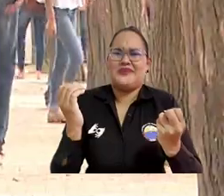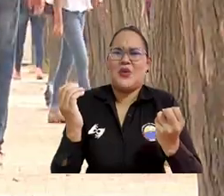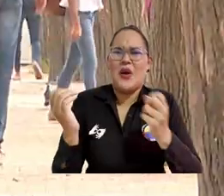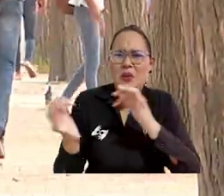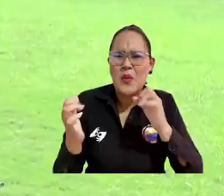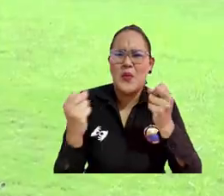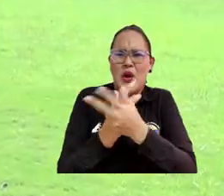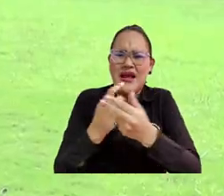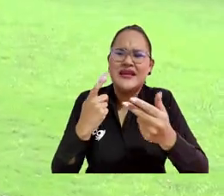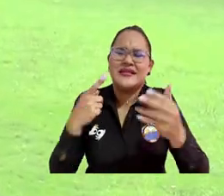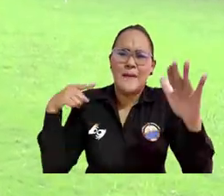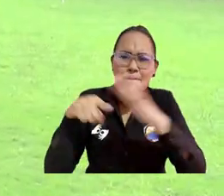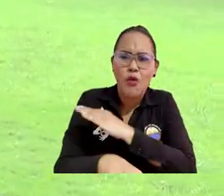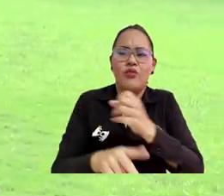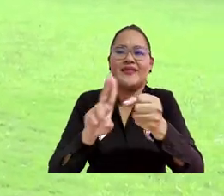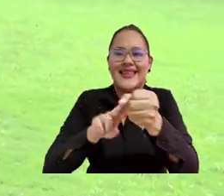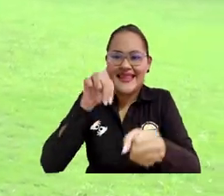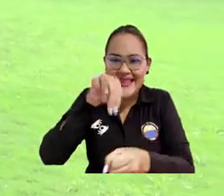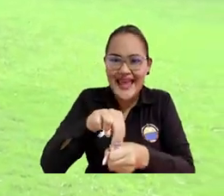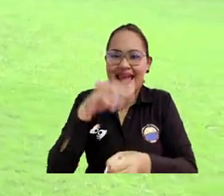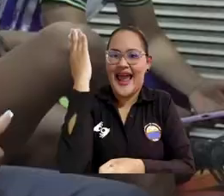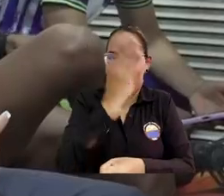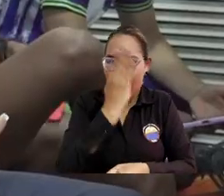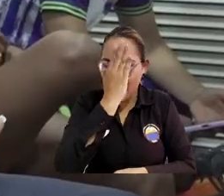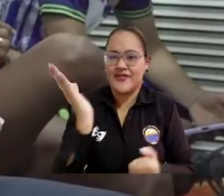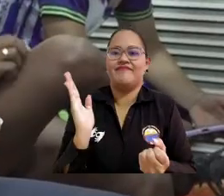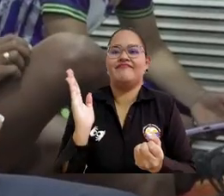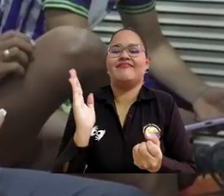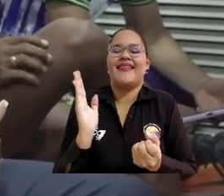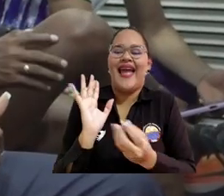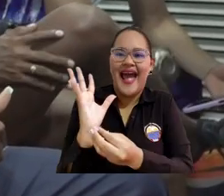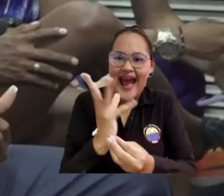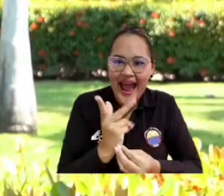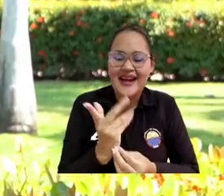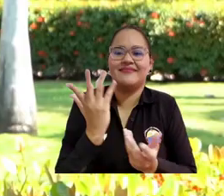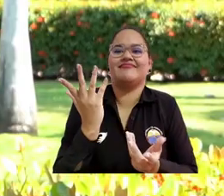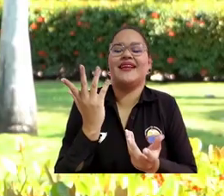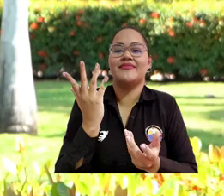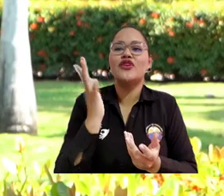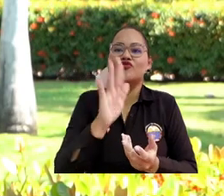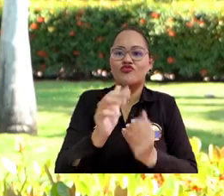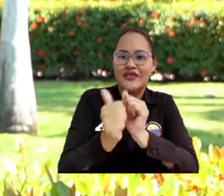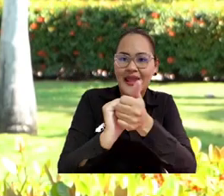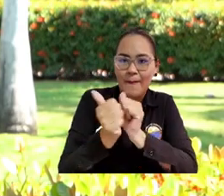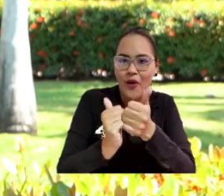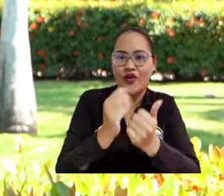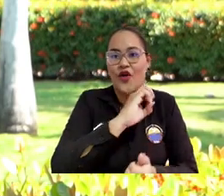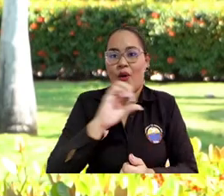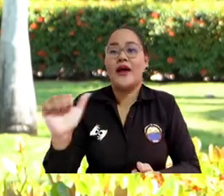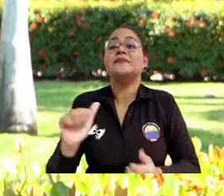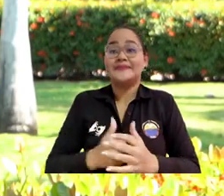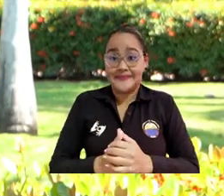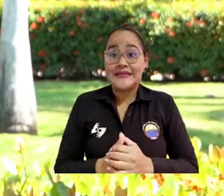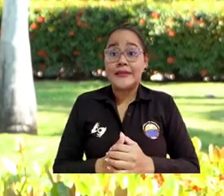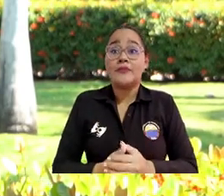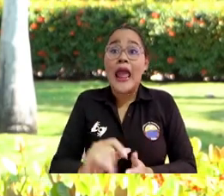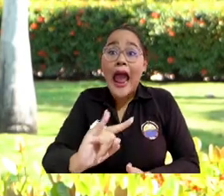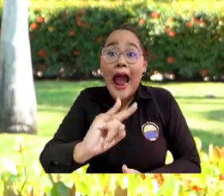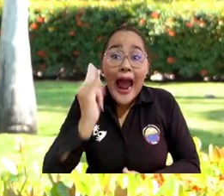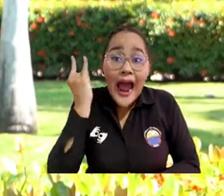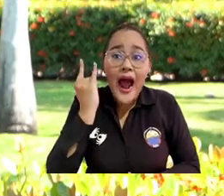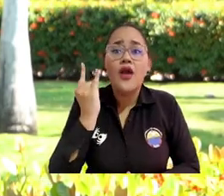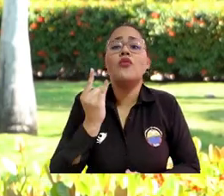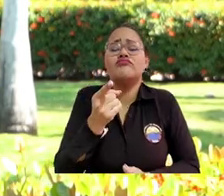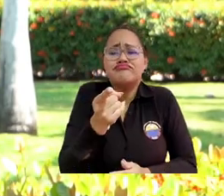desplazado, indígena, afrocolombiano, deportistas y artistas. Cada una de las personas interesadas en estos